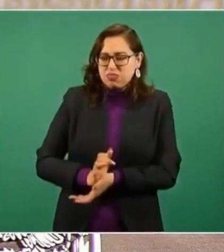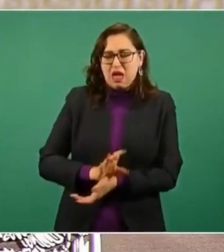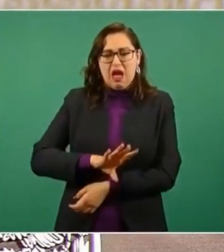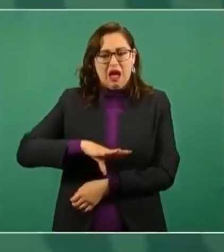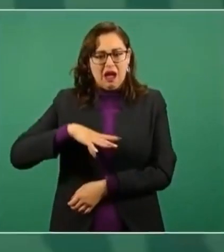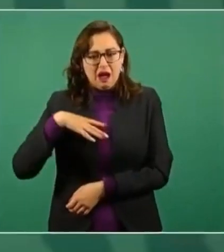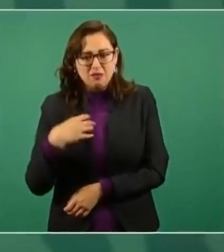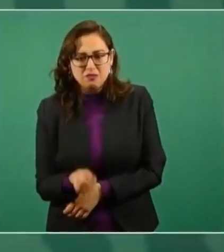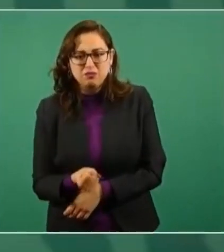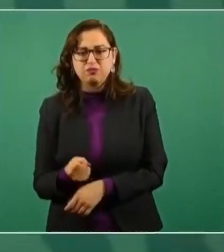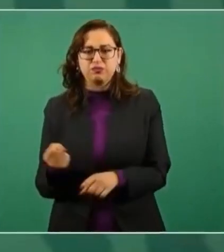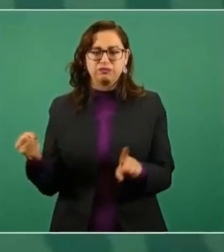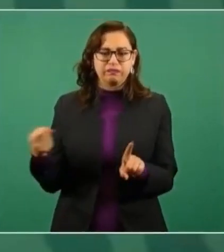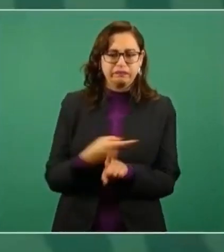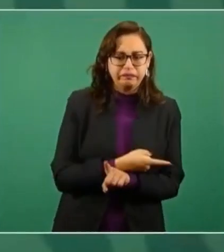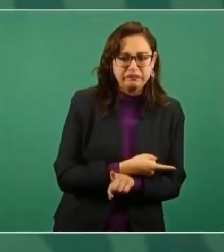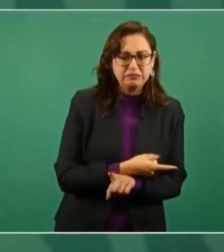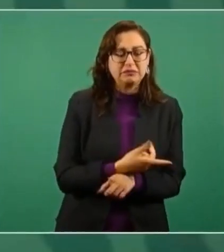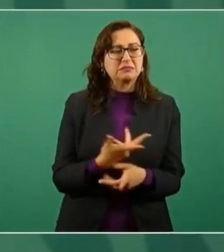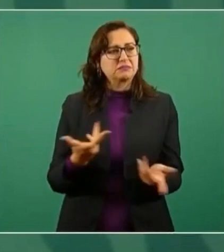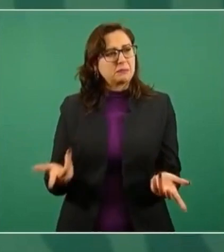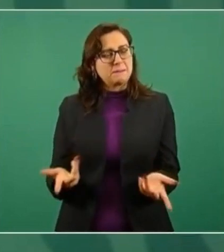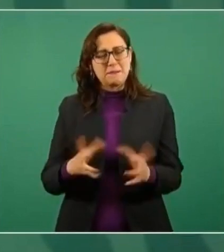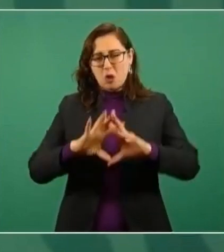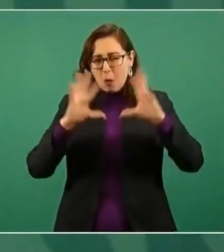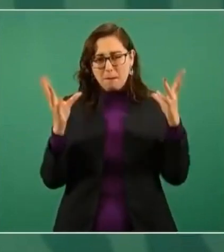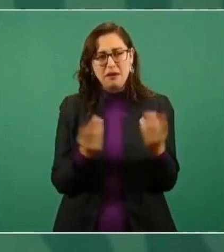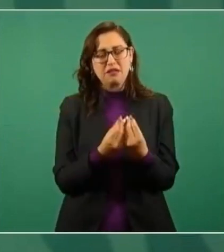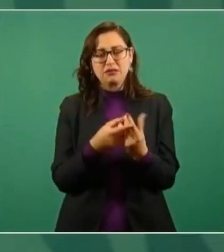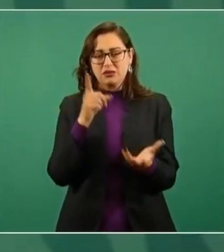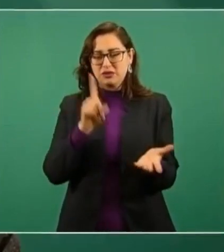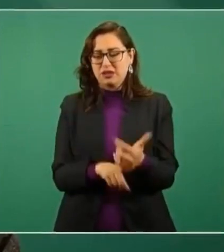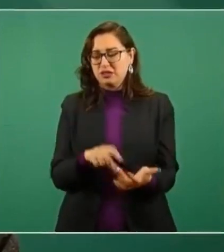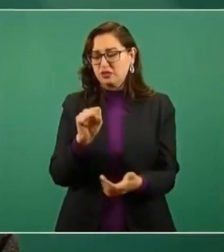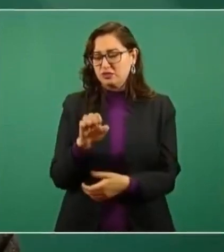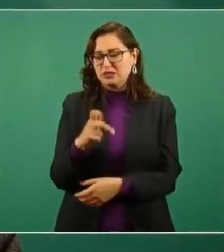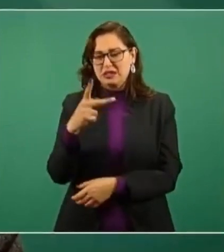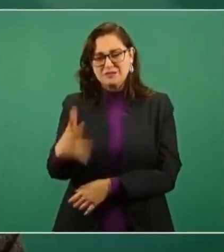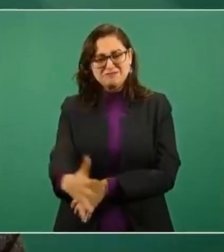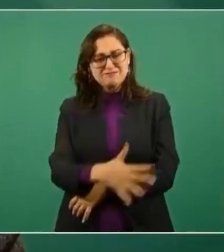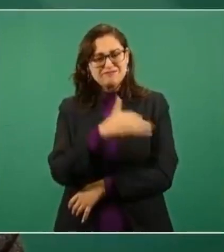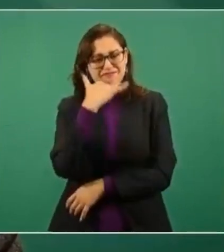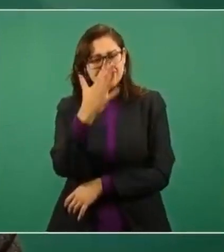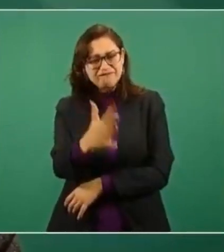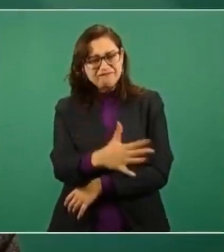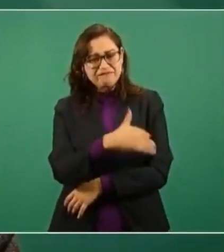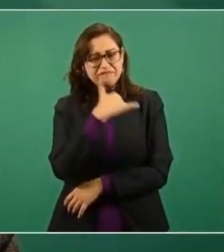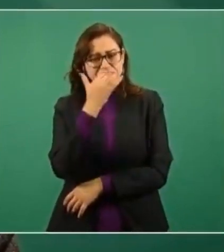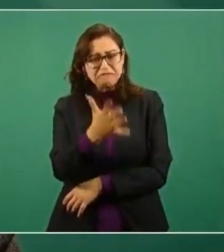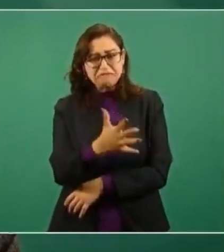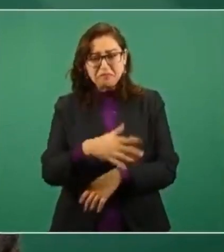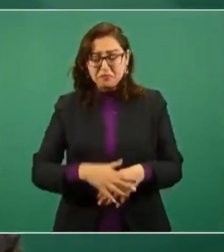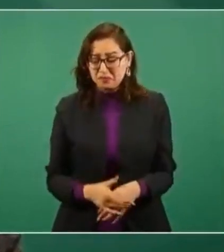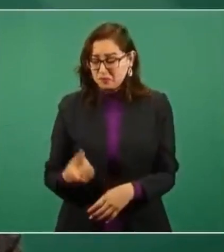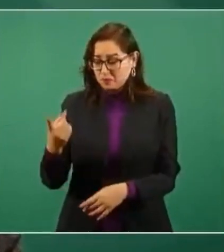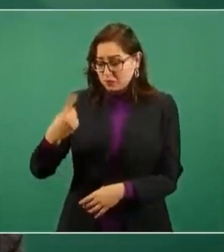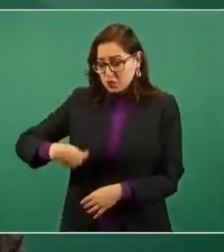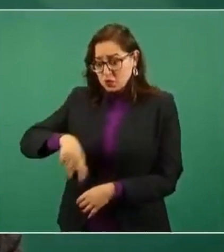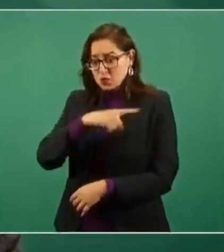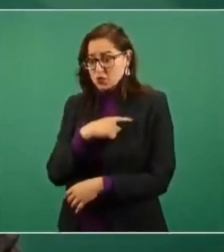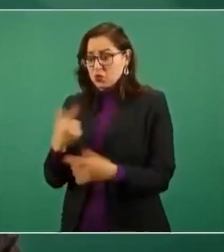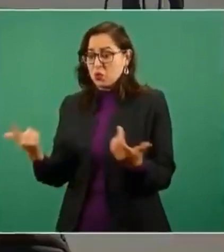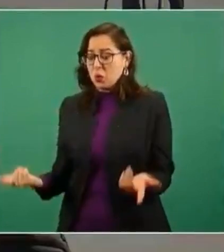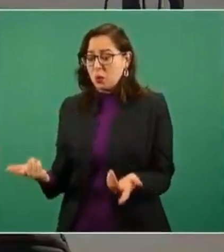suma de la corrupción en nuestra noble secretaría. Pasamos de figuras notables, pedagogos, filósofos,